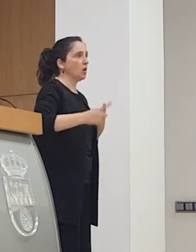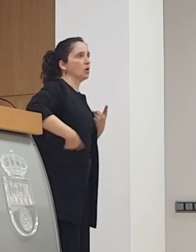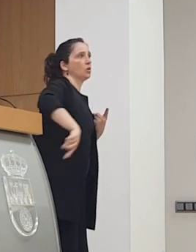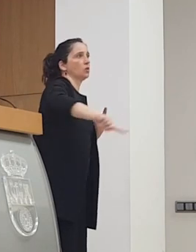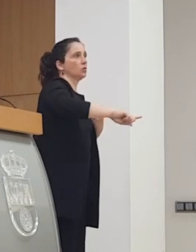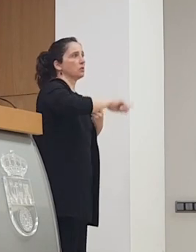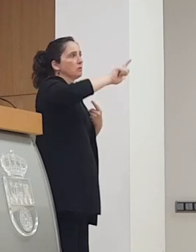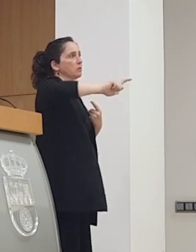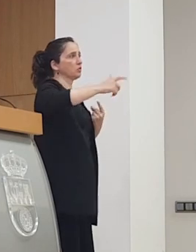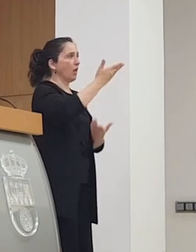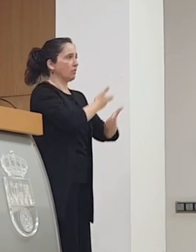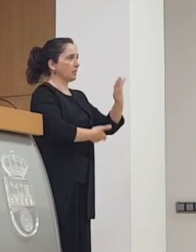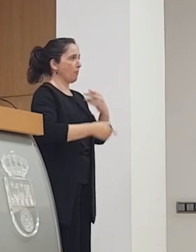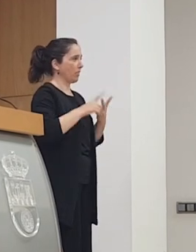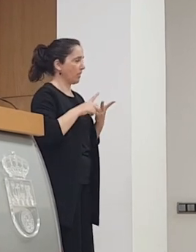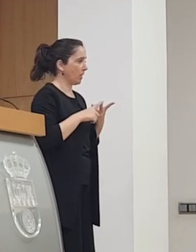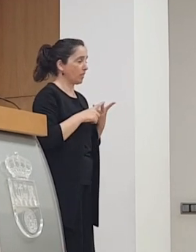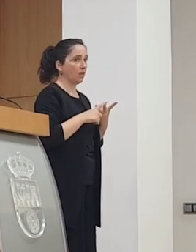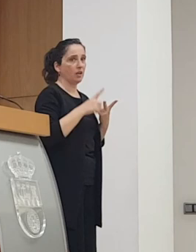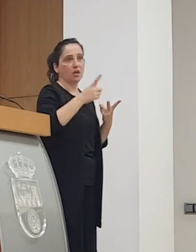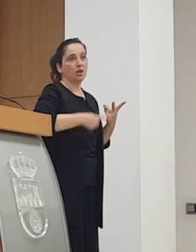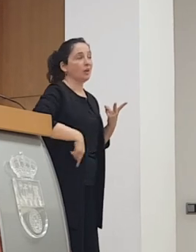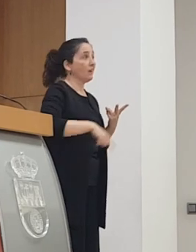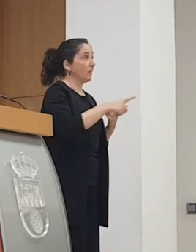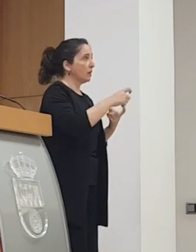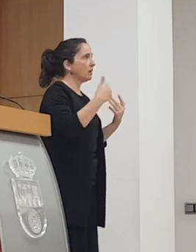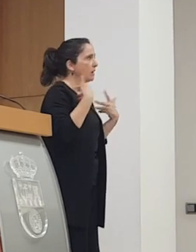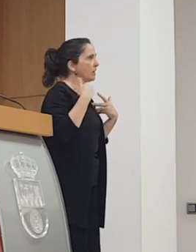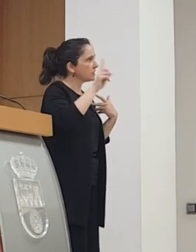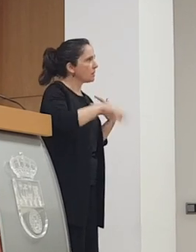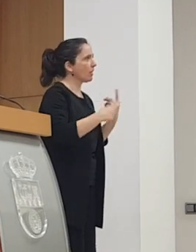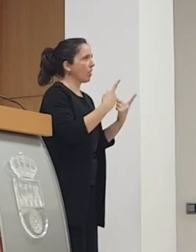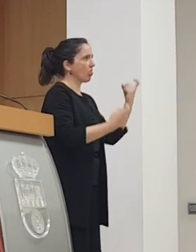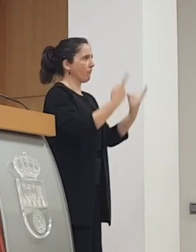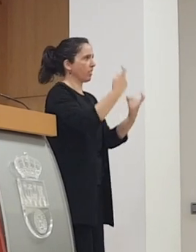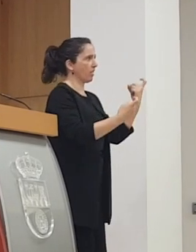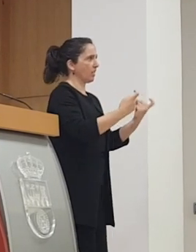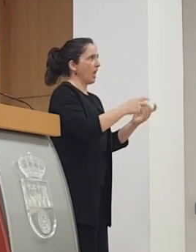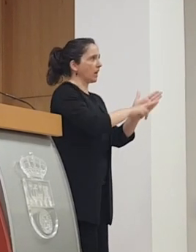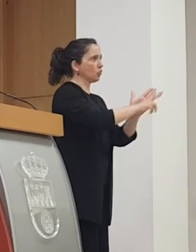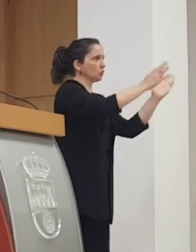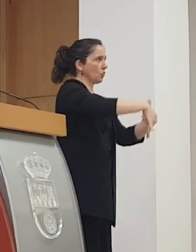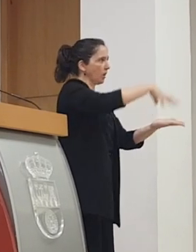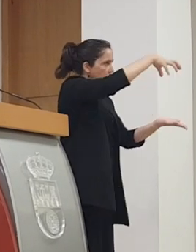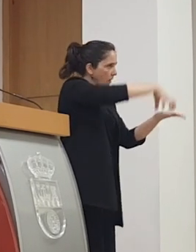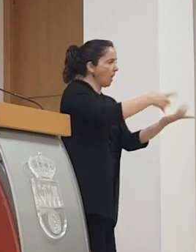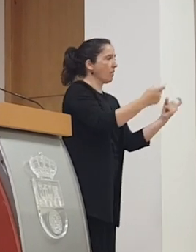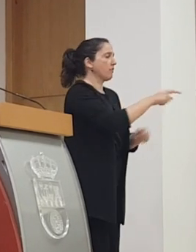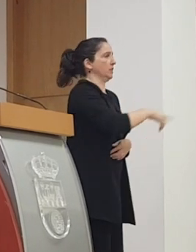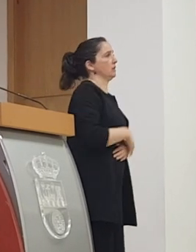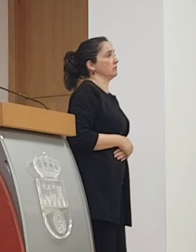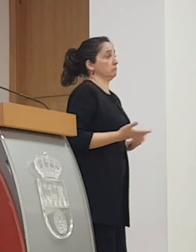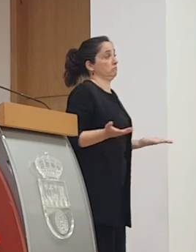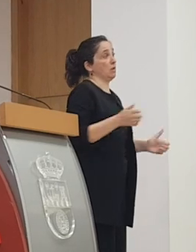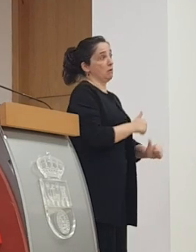las personas con discapacidad también padecen déficit de recursos también sufren listas de